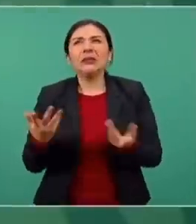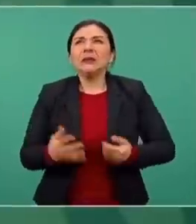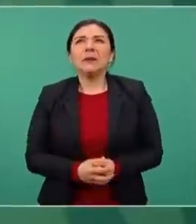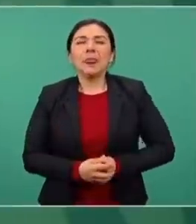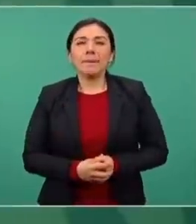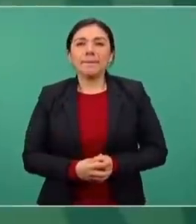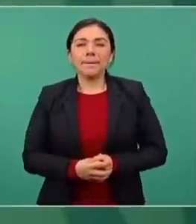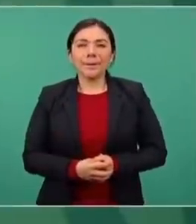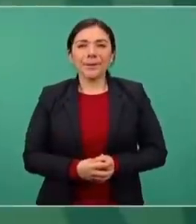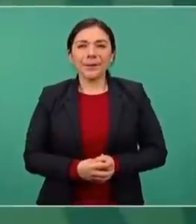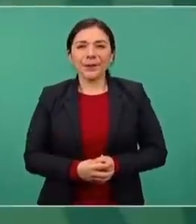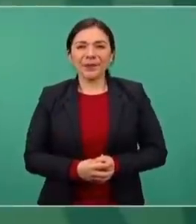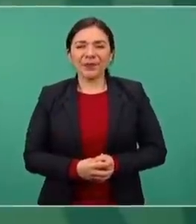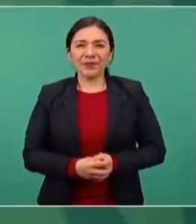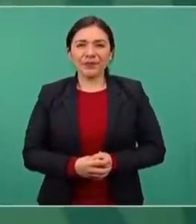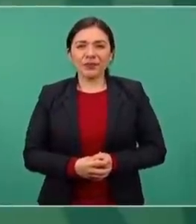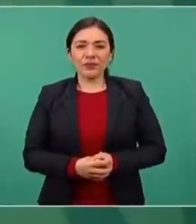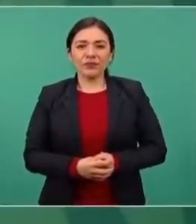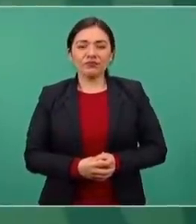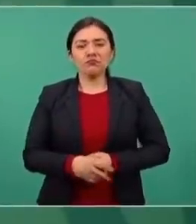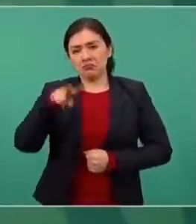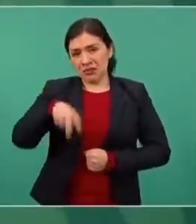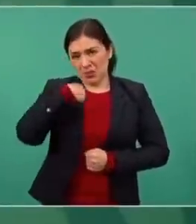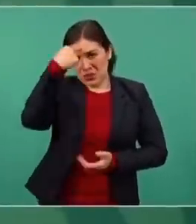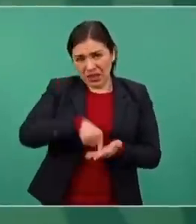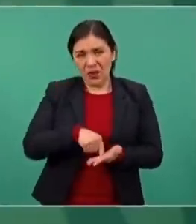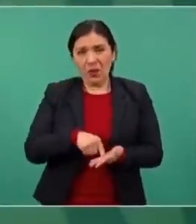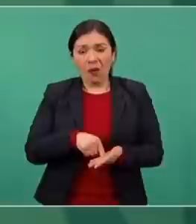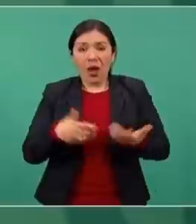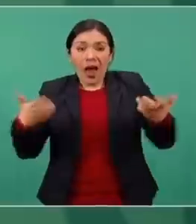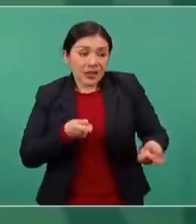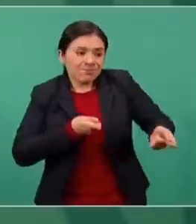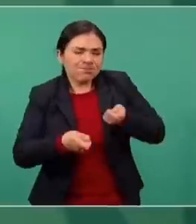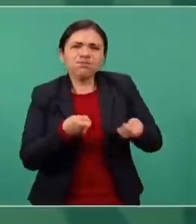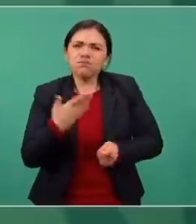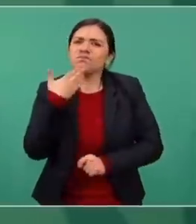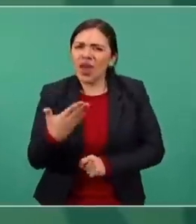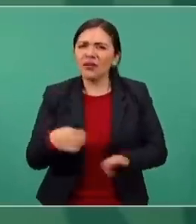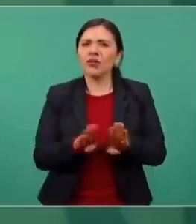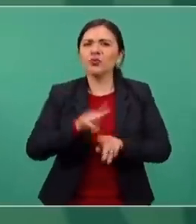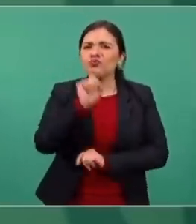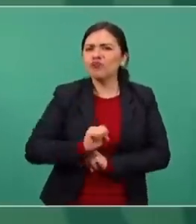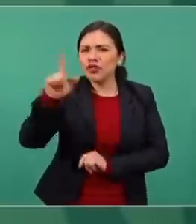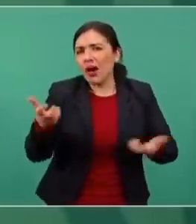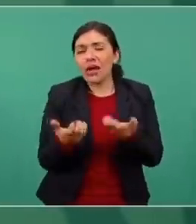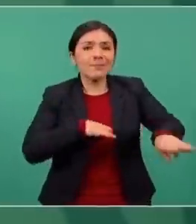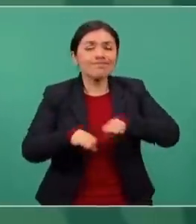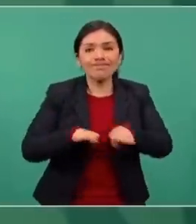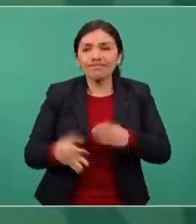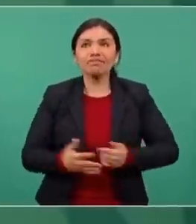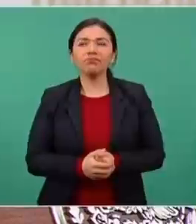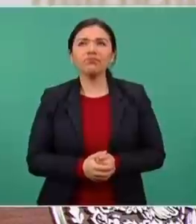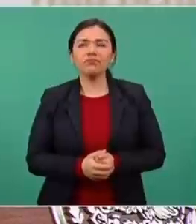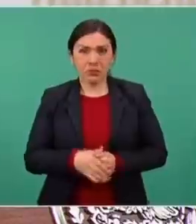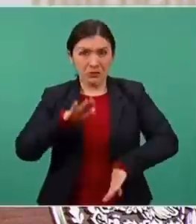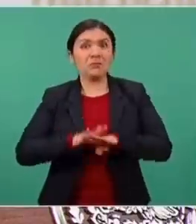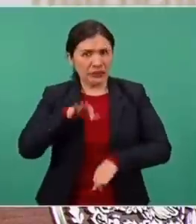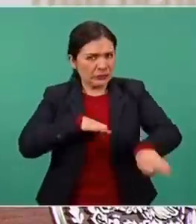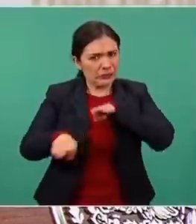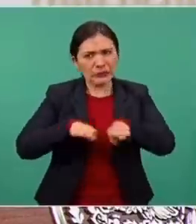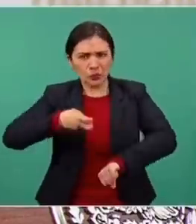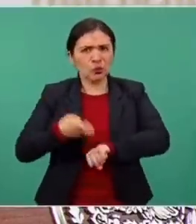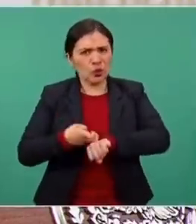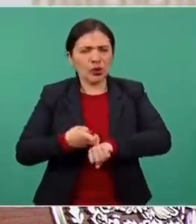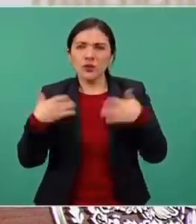Creo que hemos actuado bien, de manera profesional. Nos hemos aplicado a fondo,